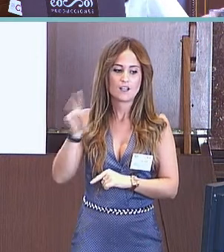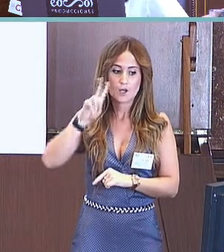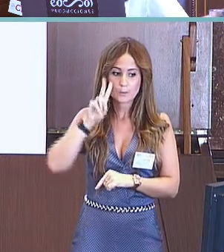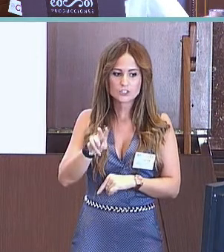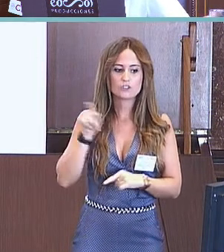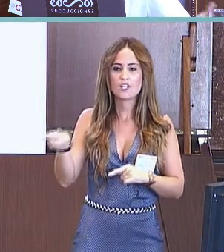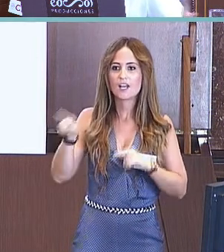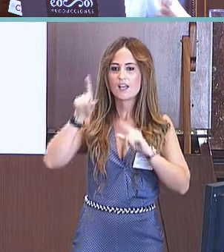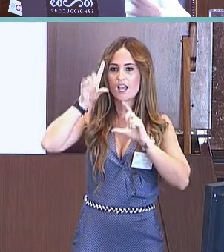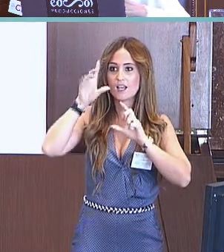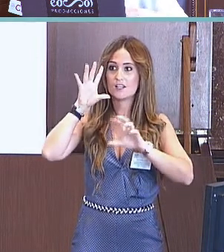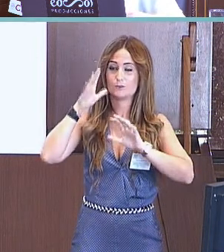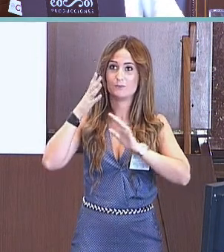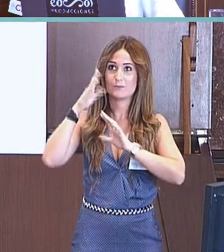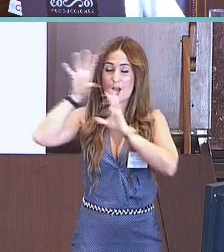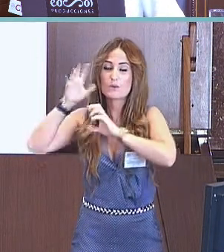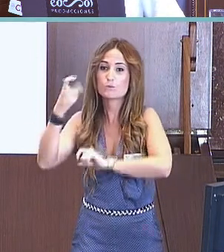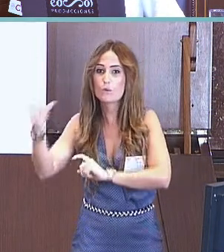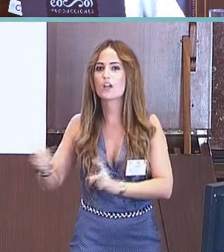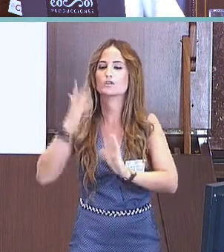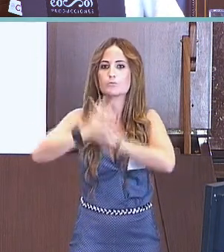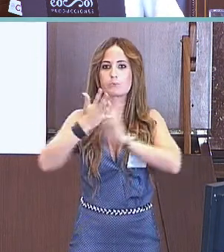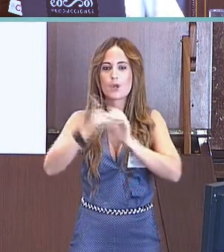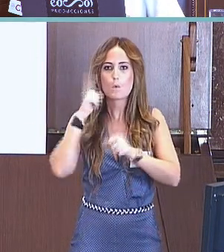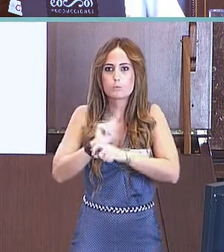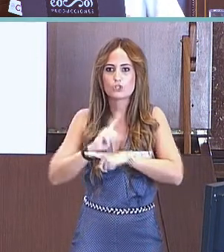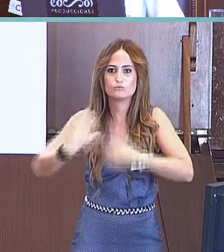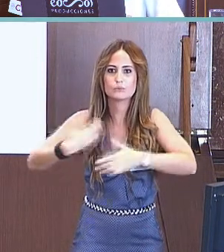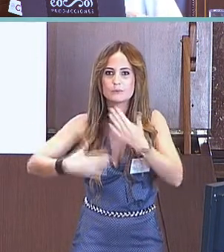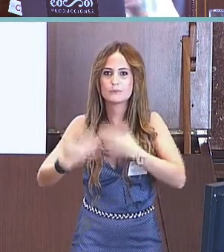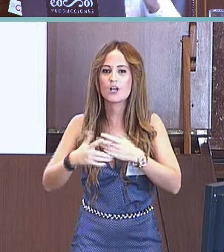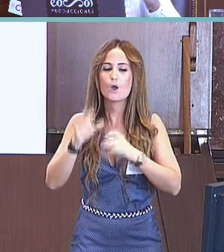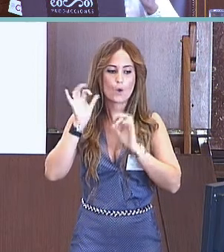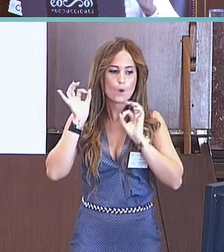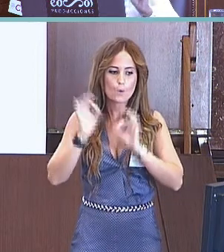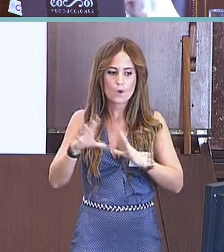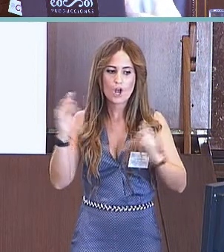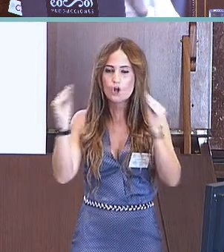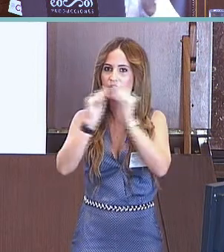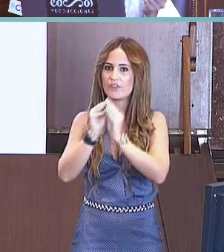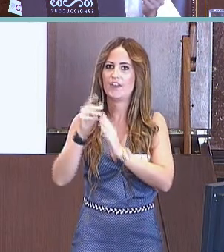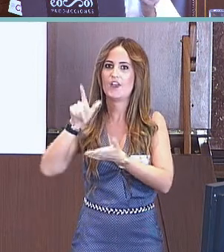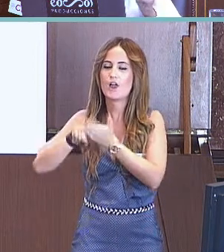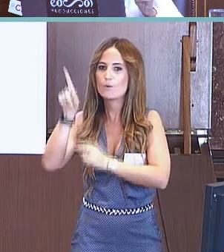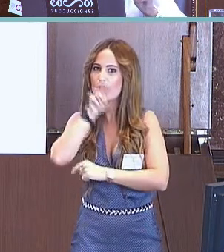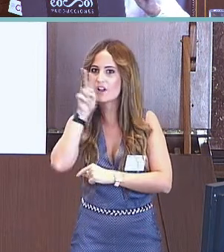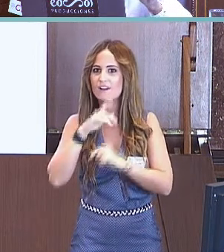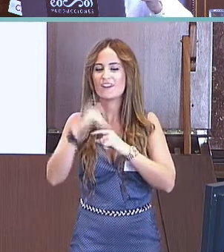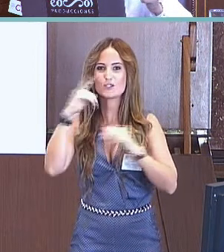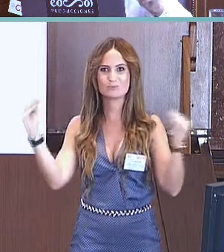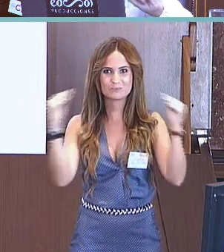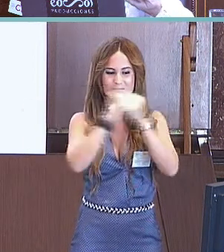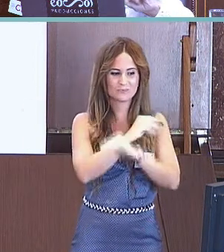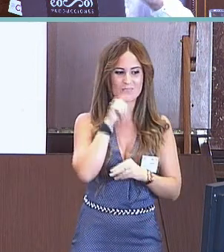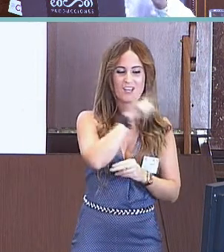hay aceleración en la lengua de signos británicas y no en la lengua de signos americana es porque en la lengua de signos americana se